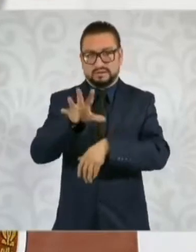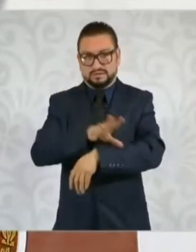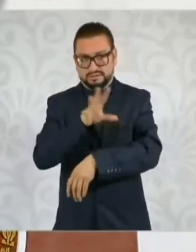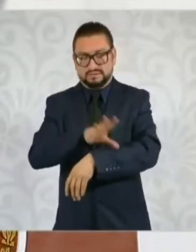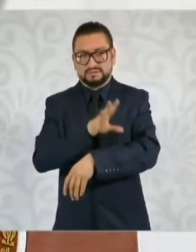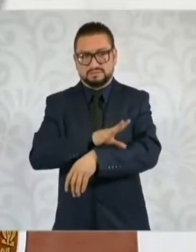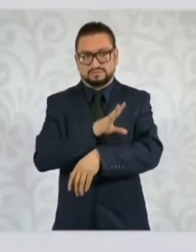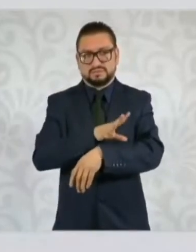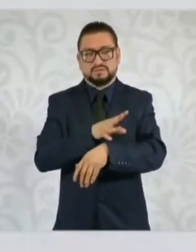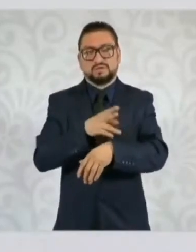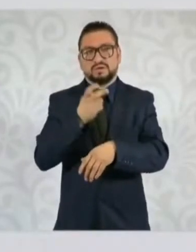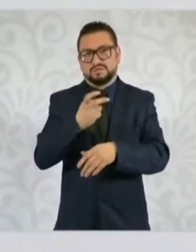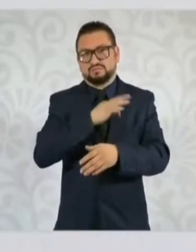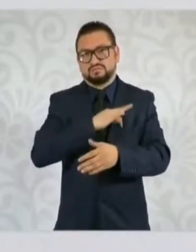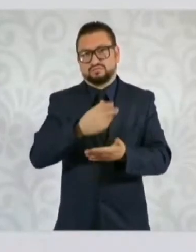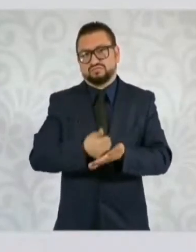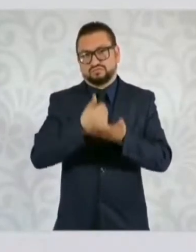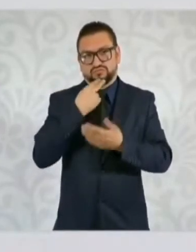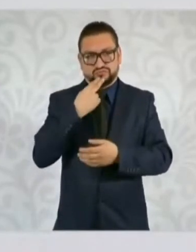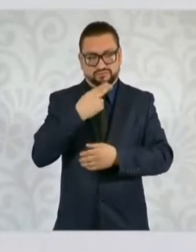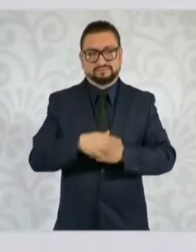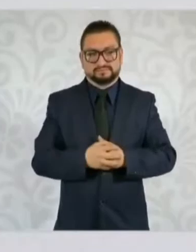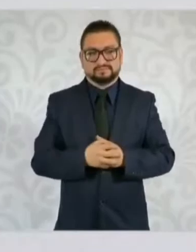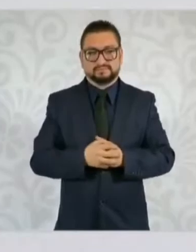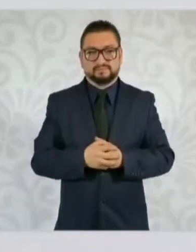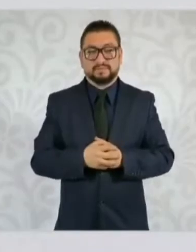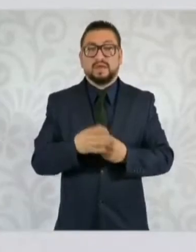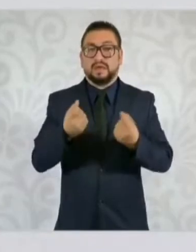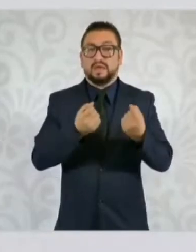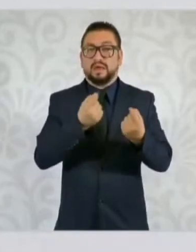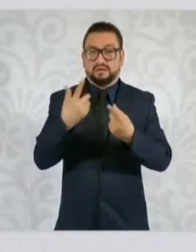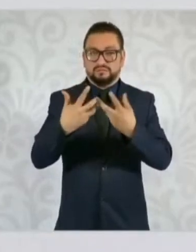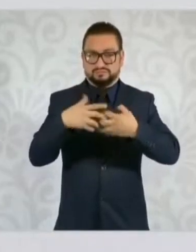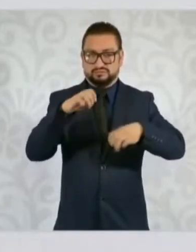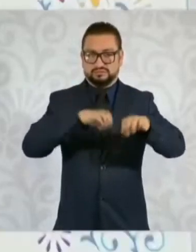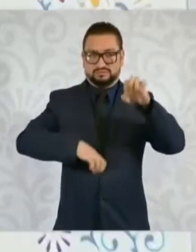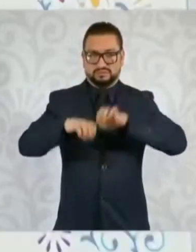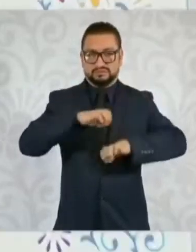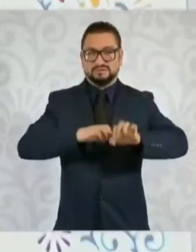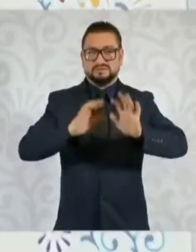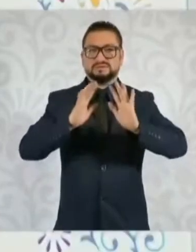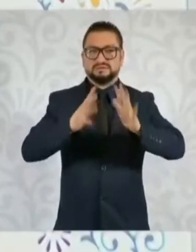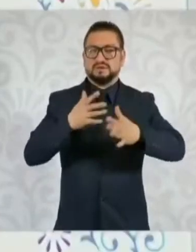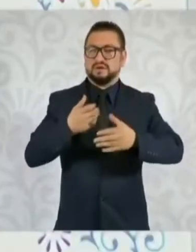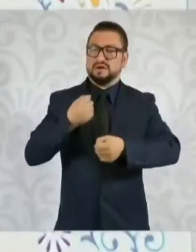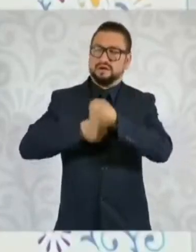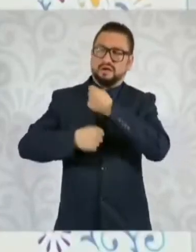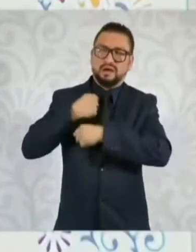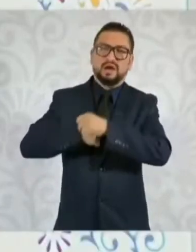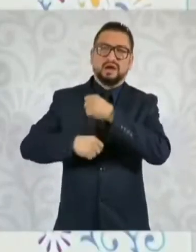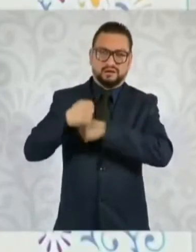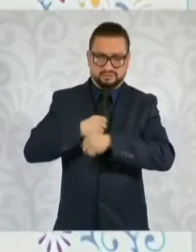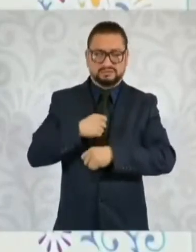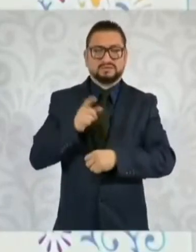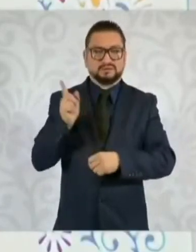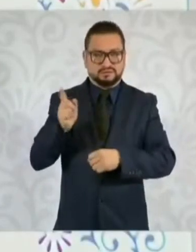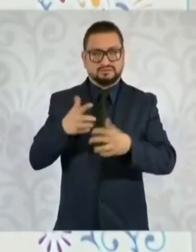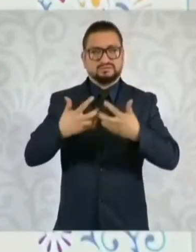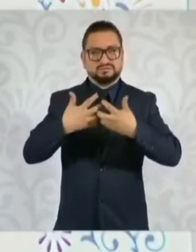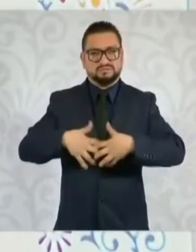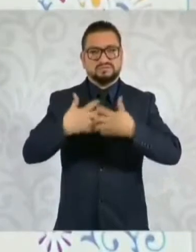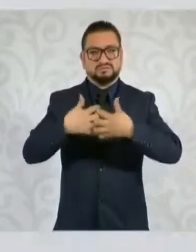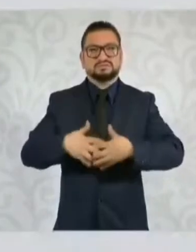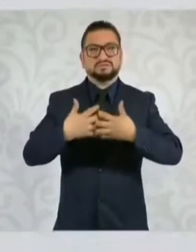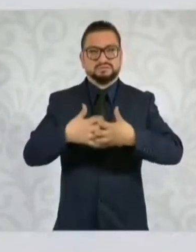que pueda funcionar. Hay empresas en México desde hace mucho tiempo que fabrican